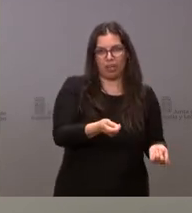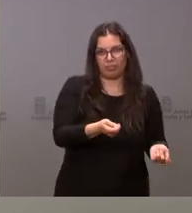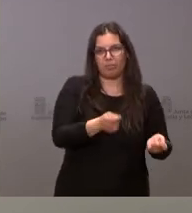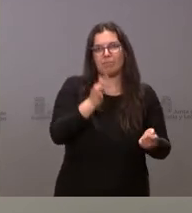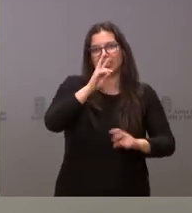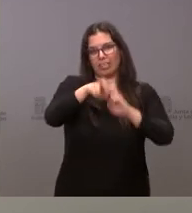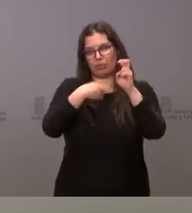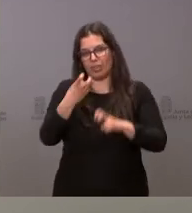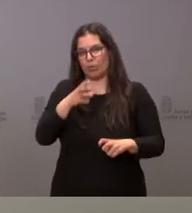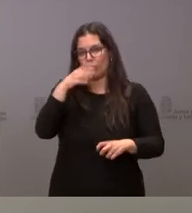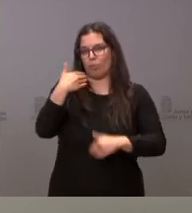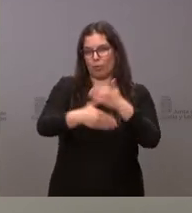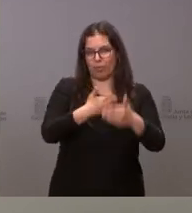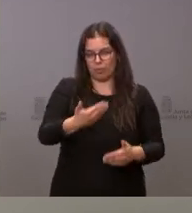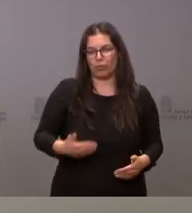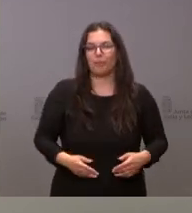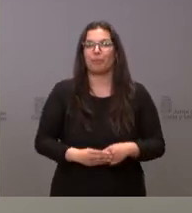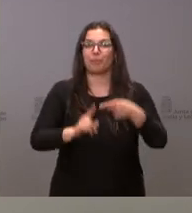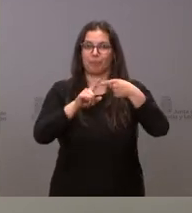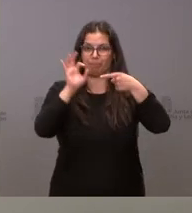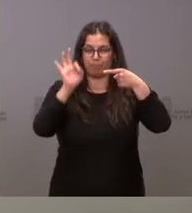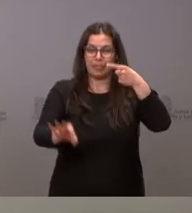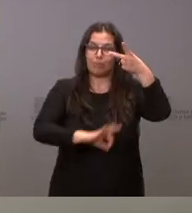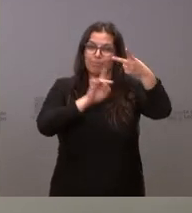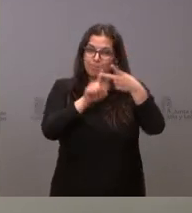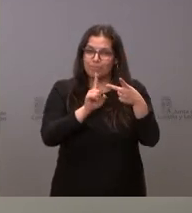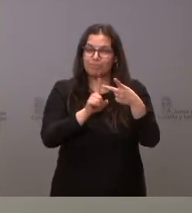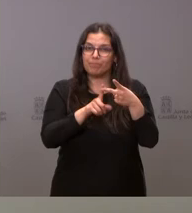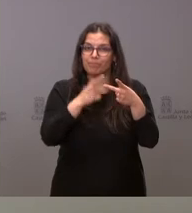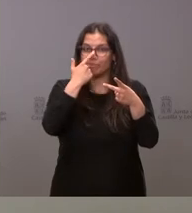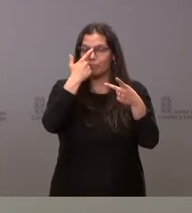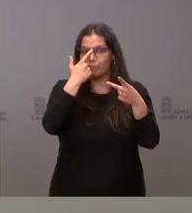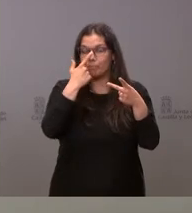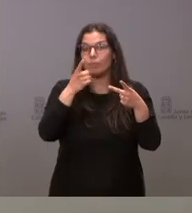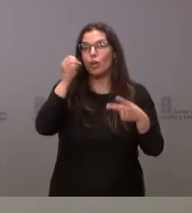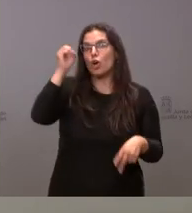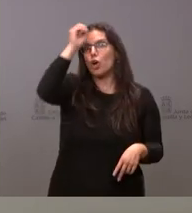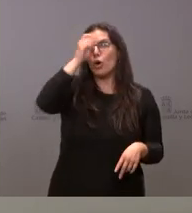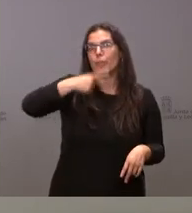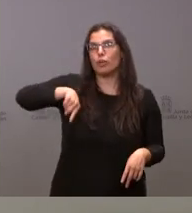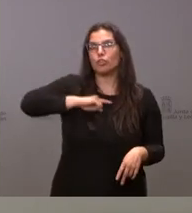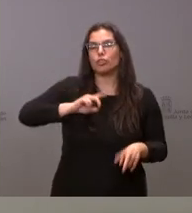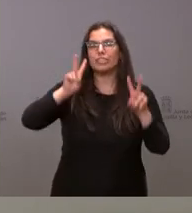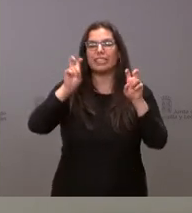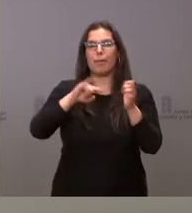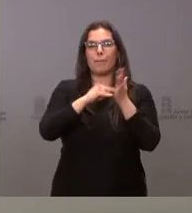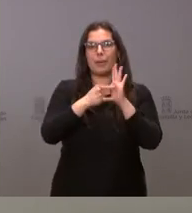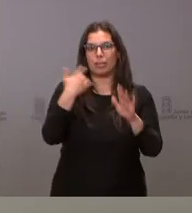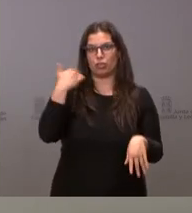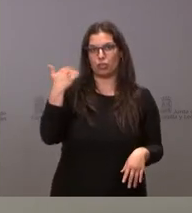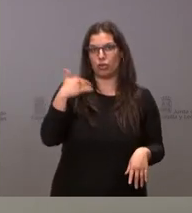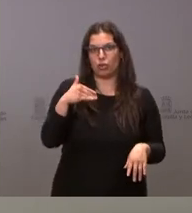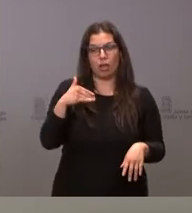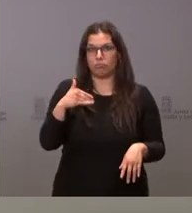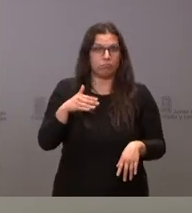de acuerdo con el procedimiento que hemos podido acordar. Me plantea usted qué posición tenemos en relación con el Plan Soria. La posición es de